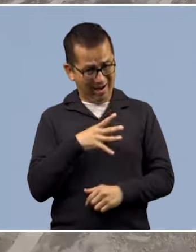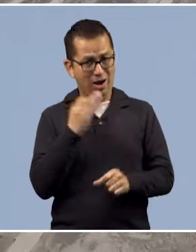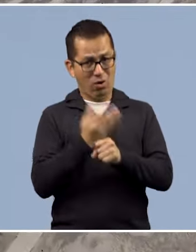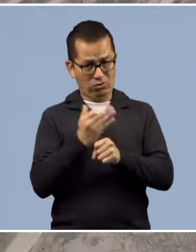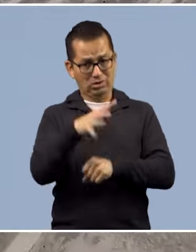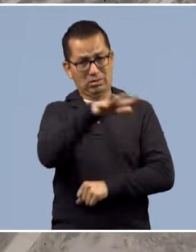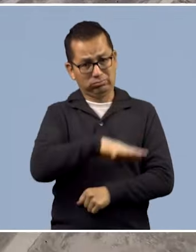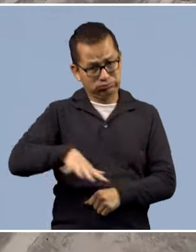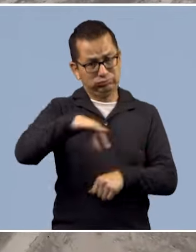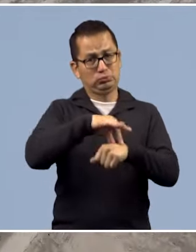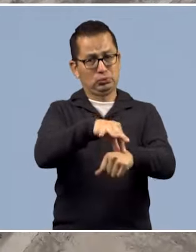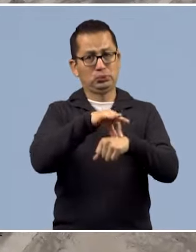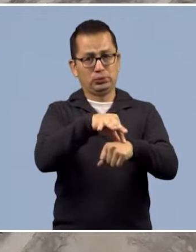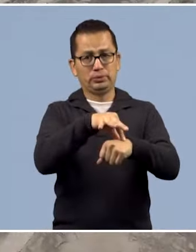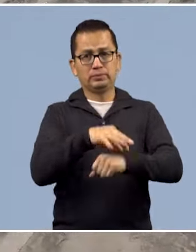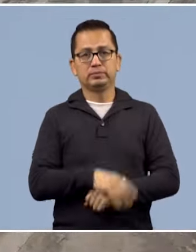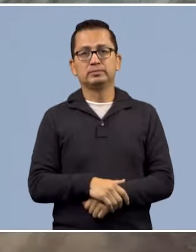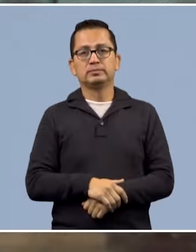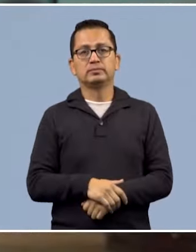a todos.